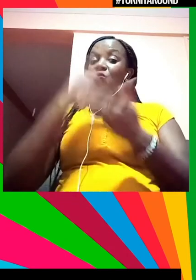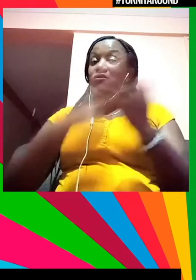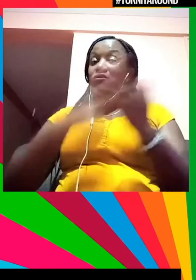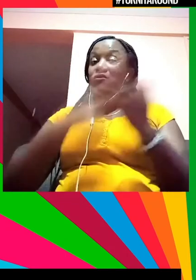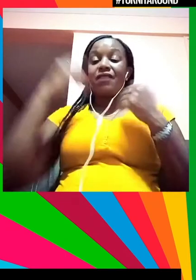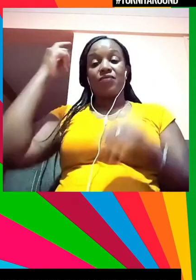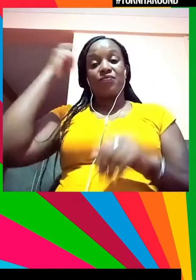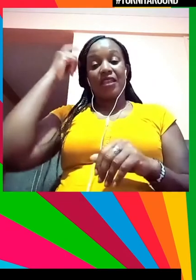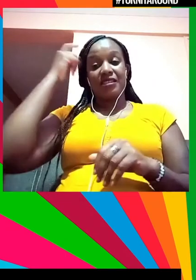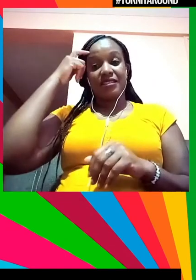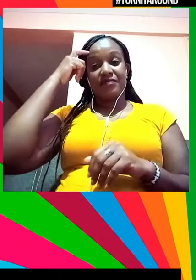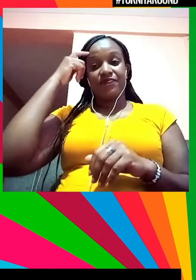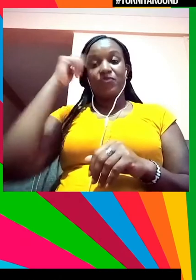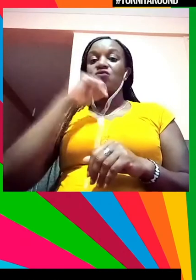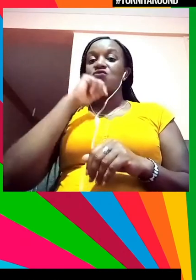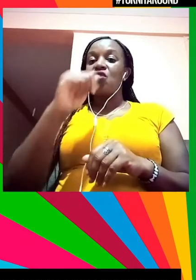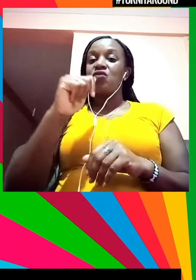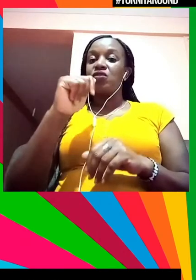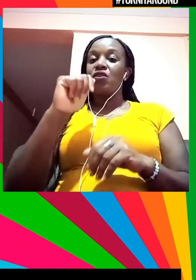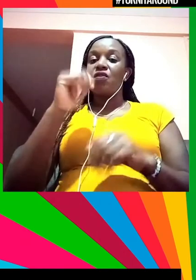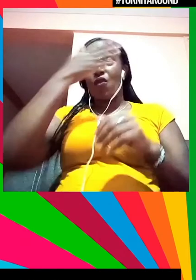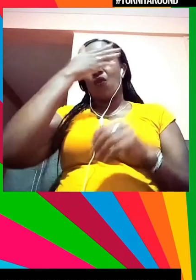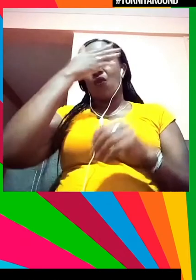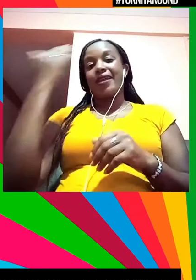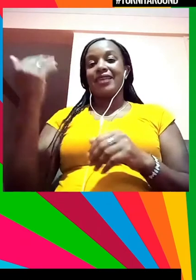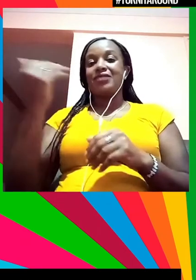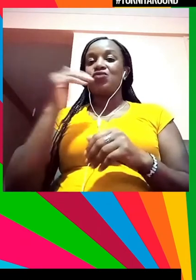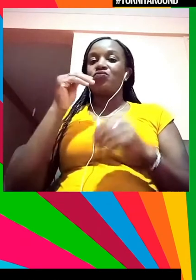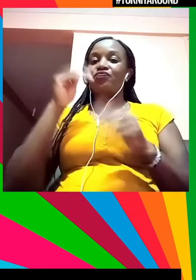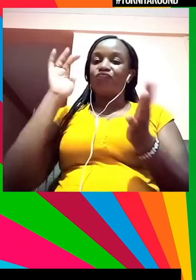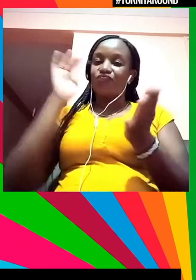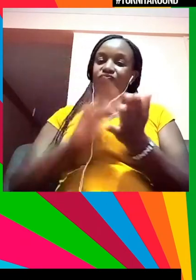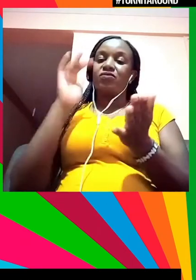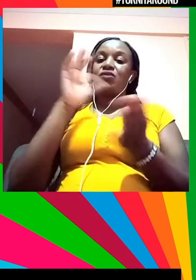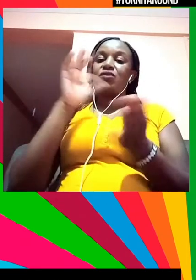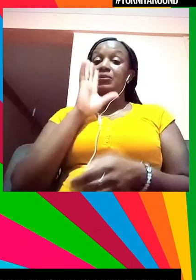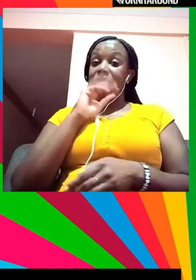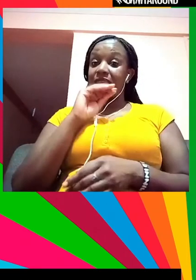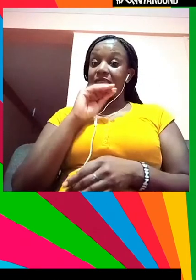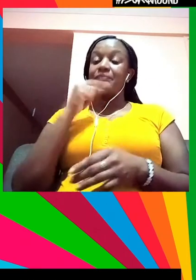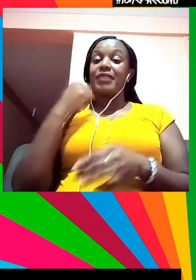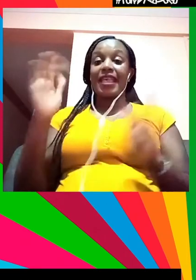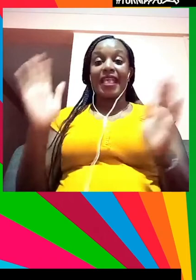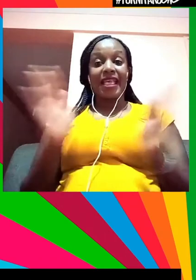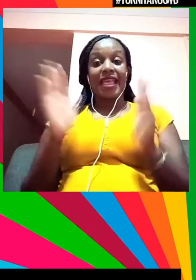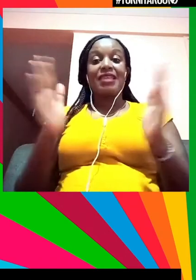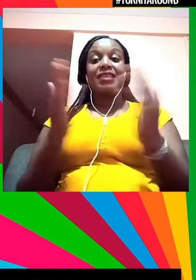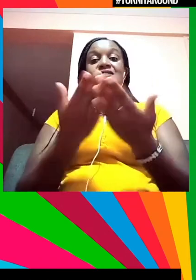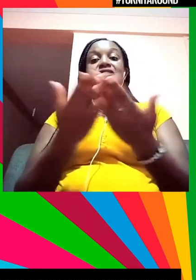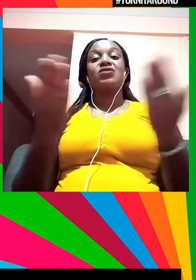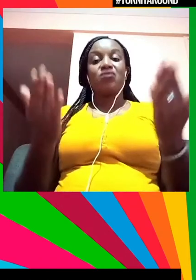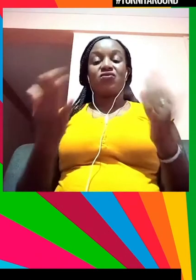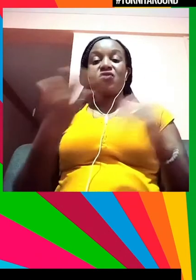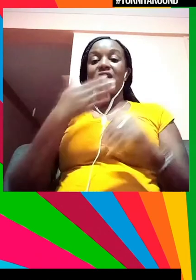olvidéis desmutearos. Y durante el resto del debate, os animo a